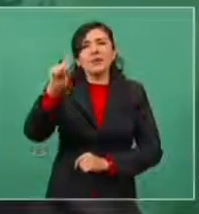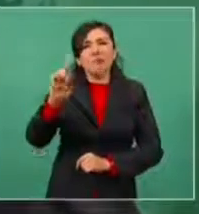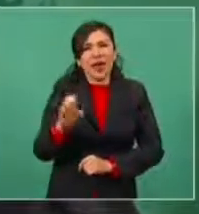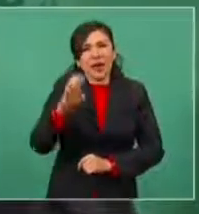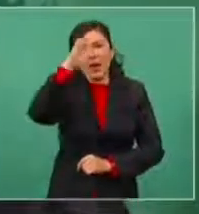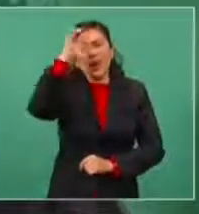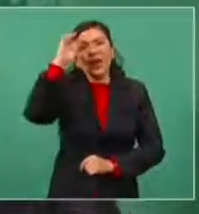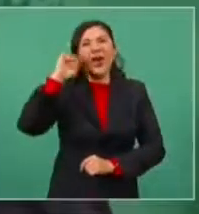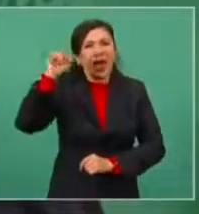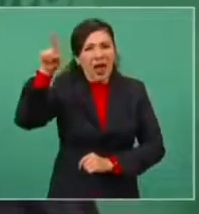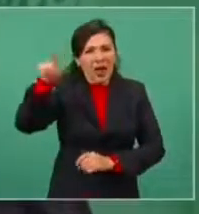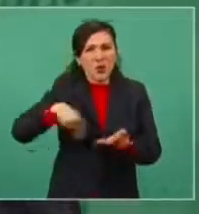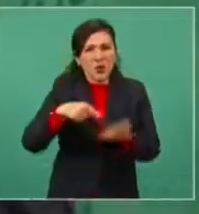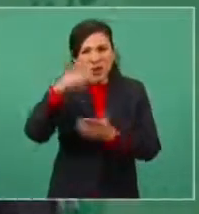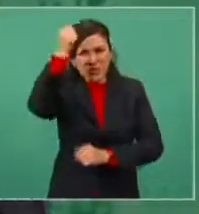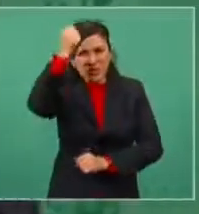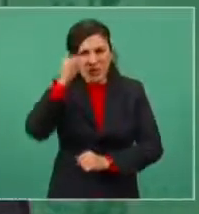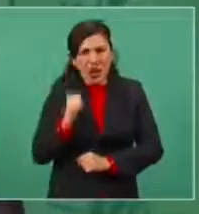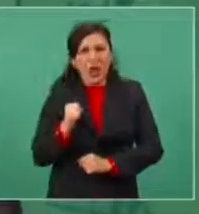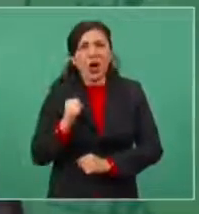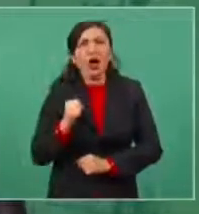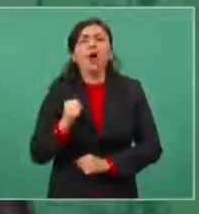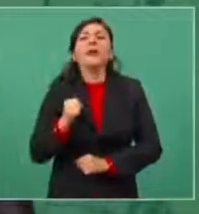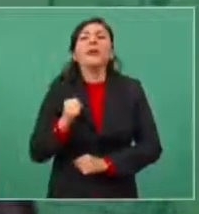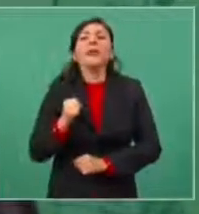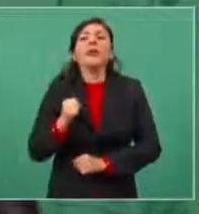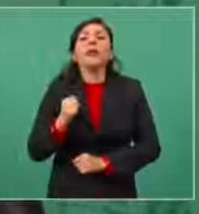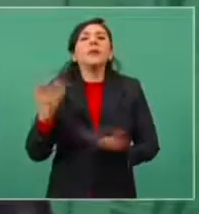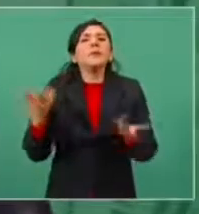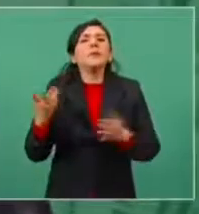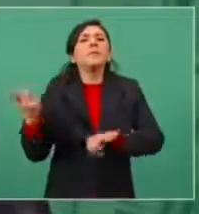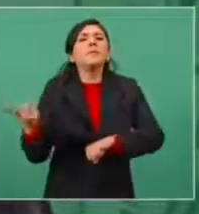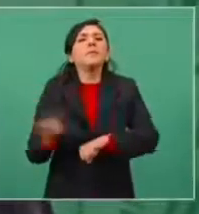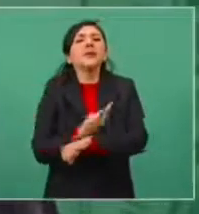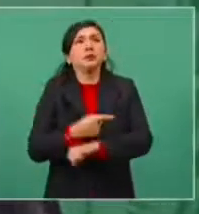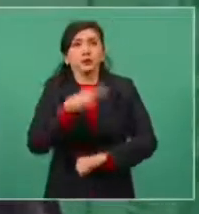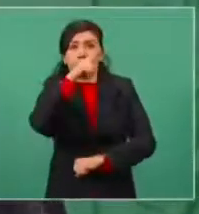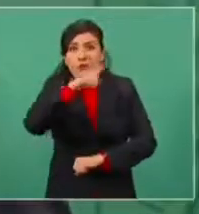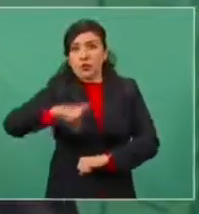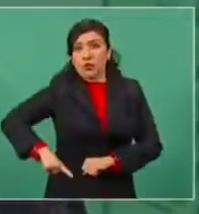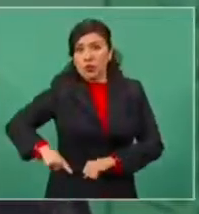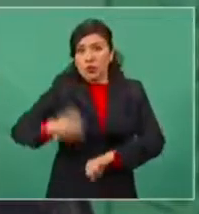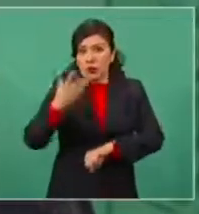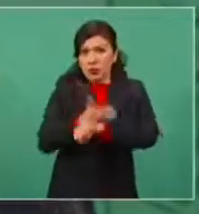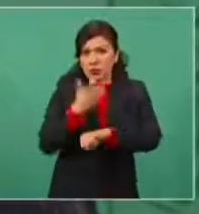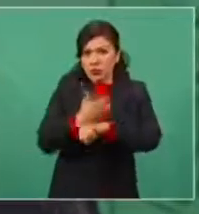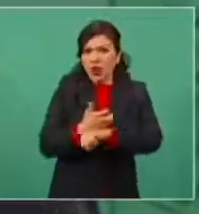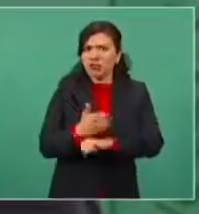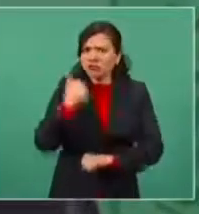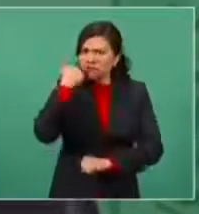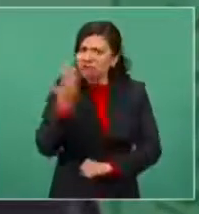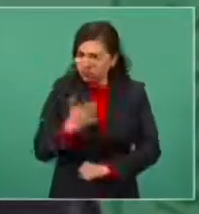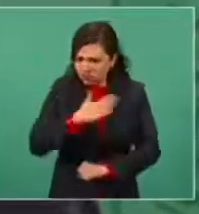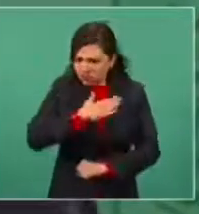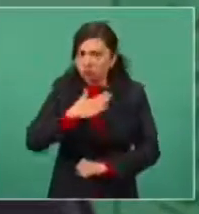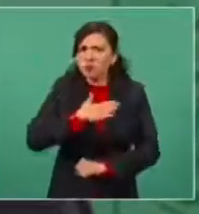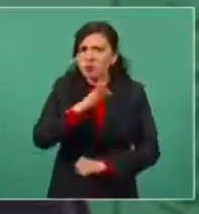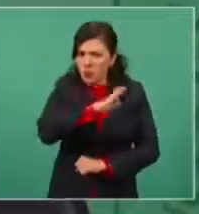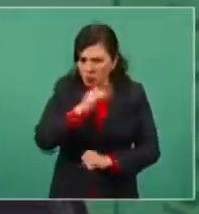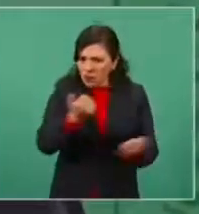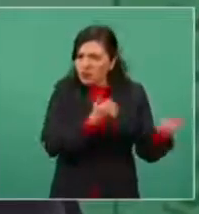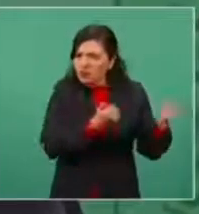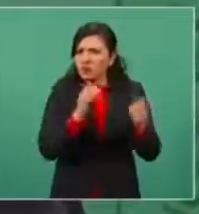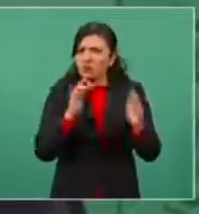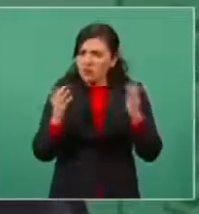aquí hubo el ofrecimiento de que podían enviar